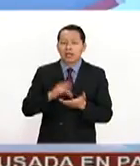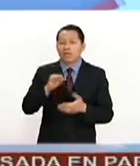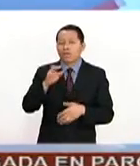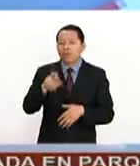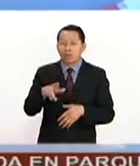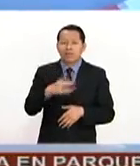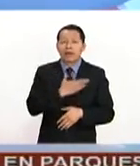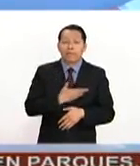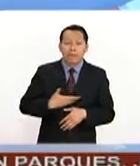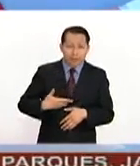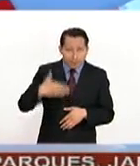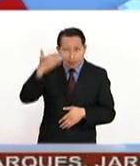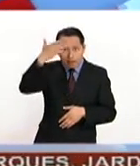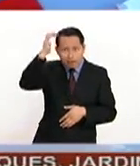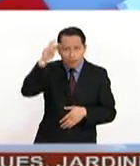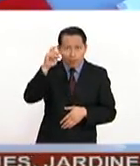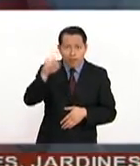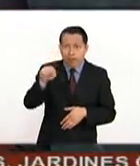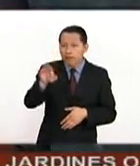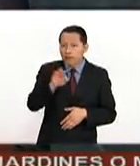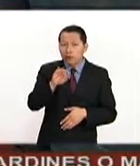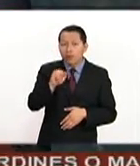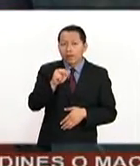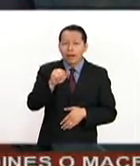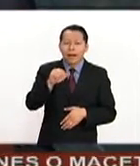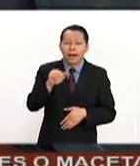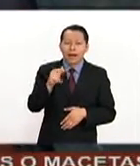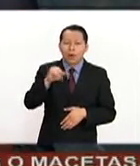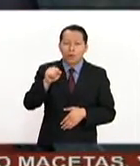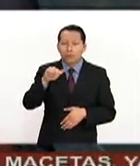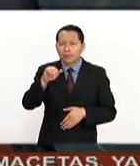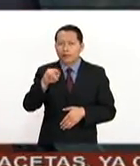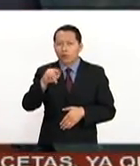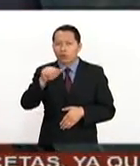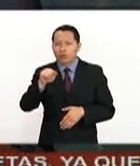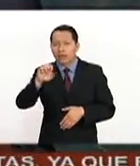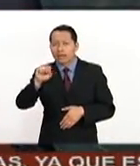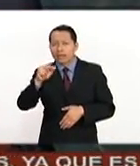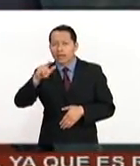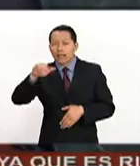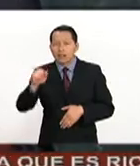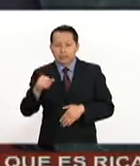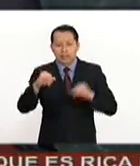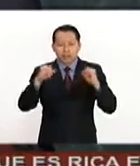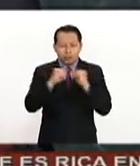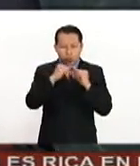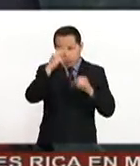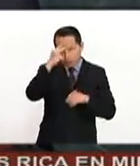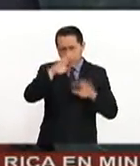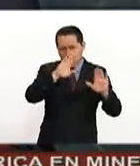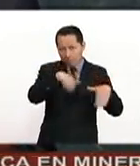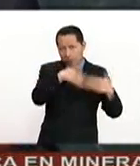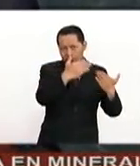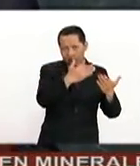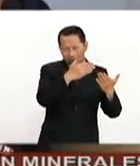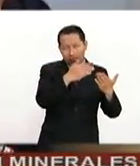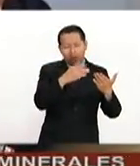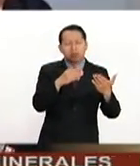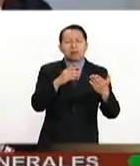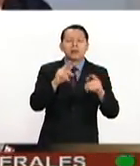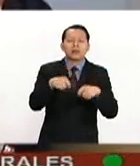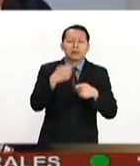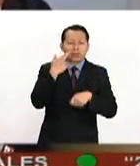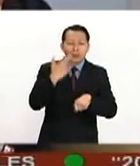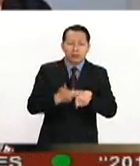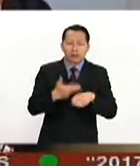Y el presidente Enrique Peña Nieto designó a Juan Carlos Mendoza Sánchez como director del Instituto de los Mexicanos en el exterior. Además, enviará al